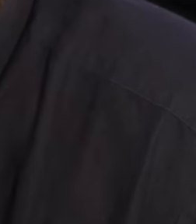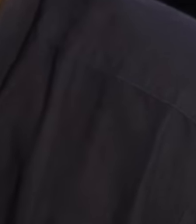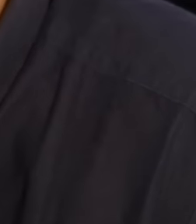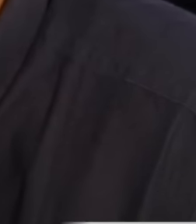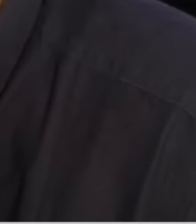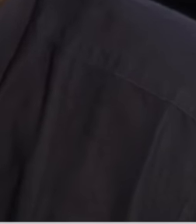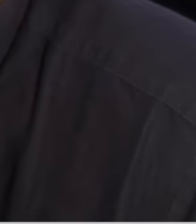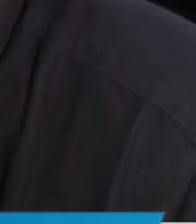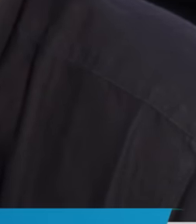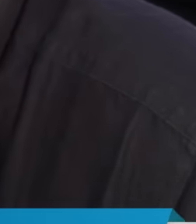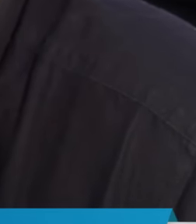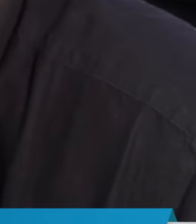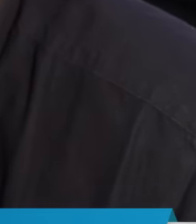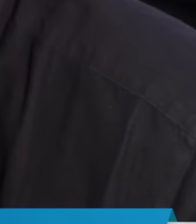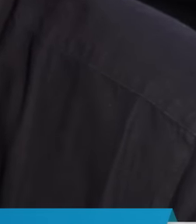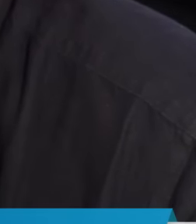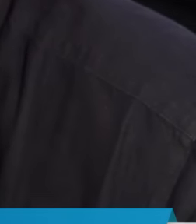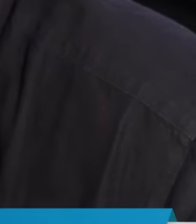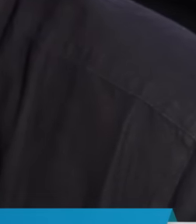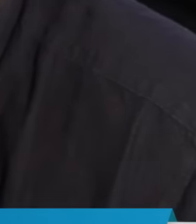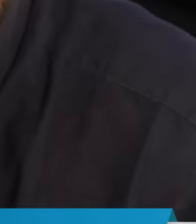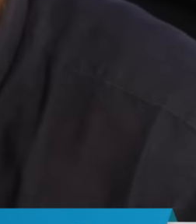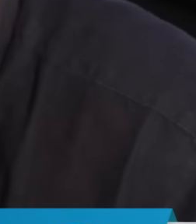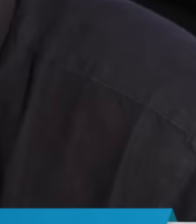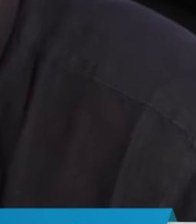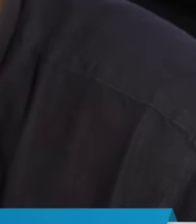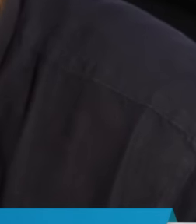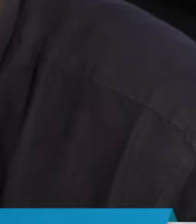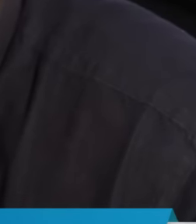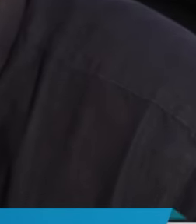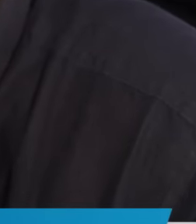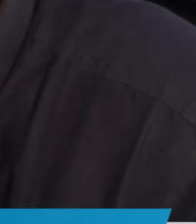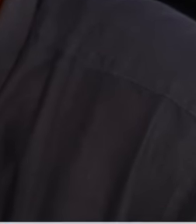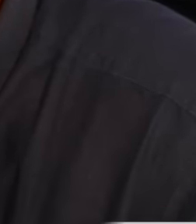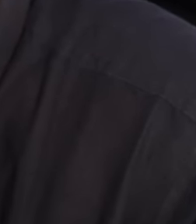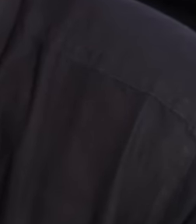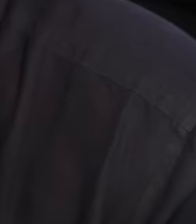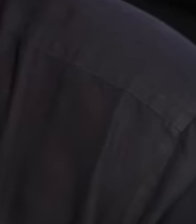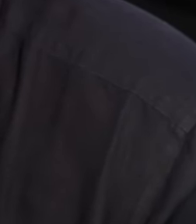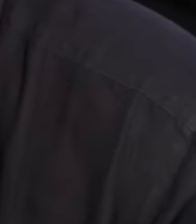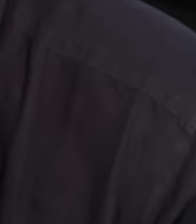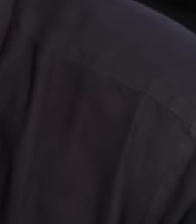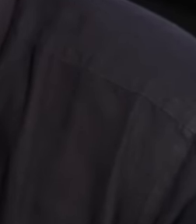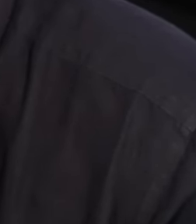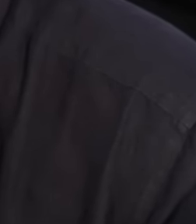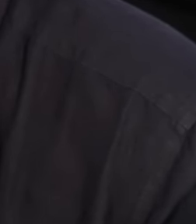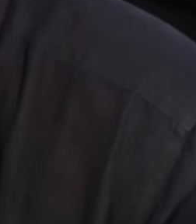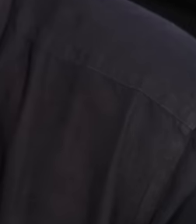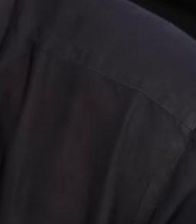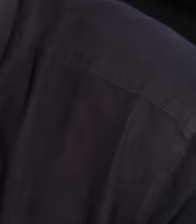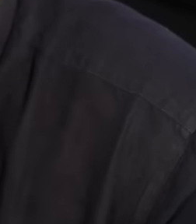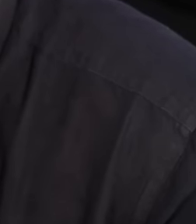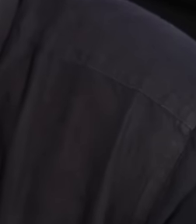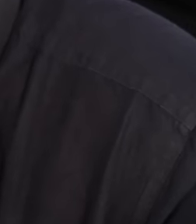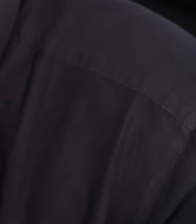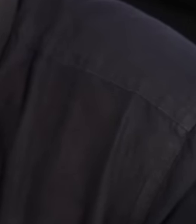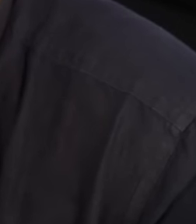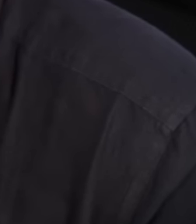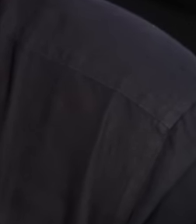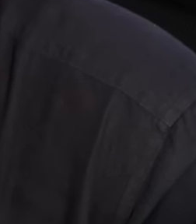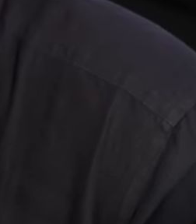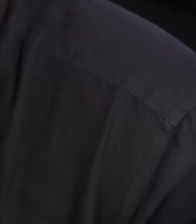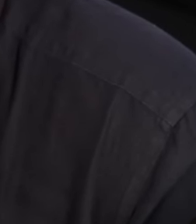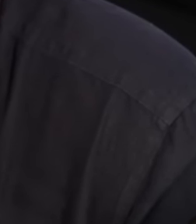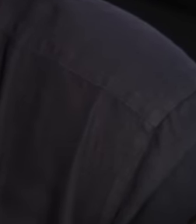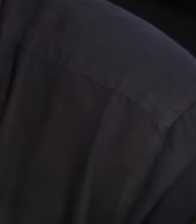nada. Pues hoy termina esta racha ya que la vicepresidenta Chiqui Montero ha vuelto a aparecer por el Senado español después